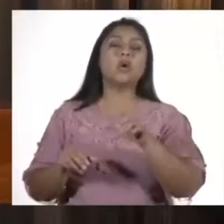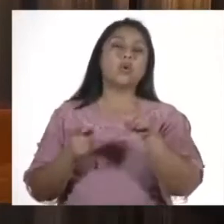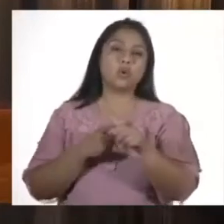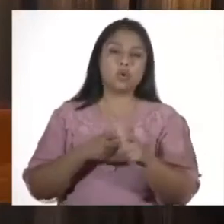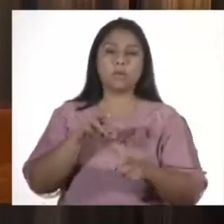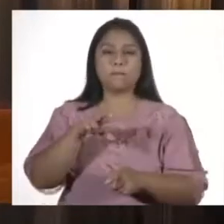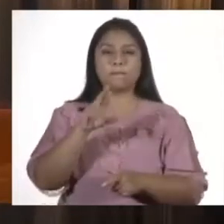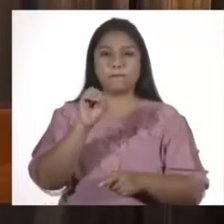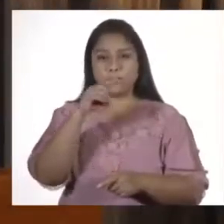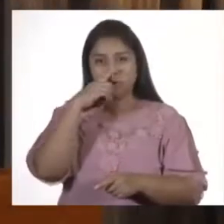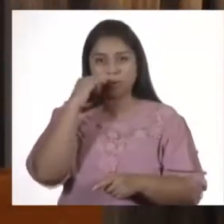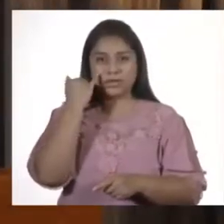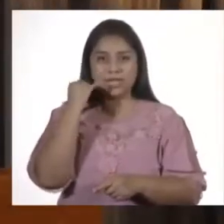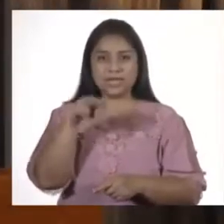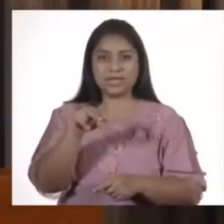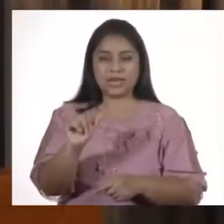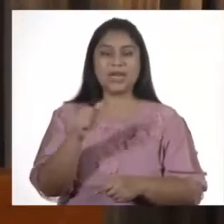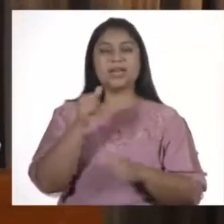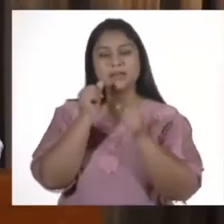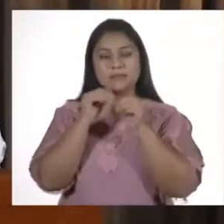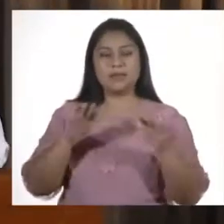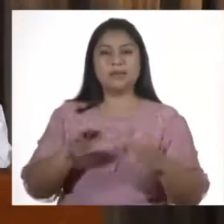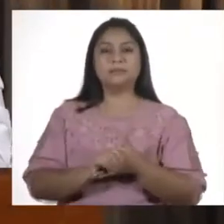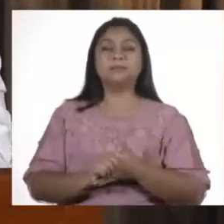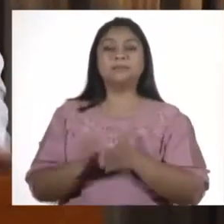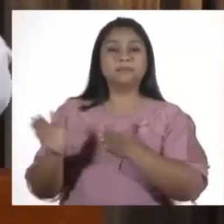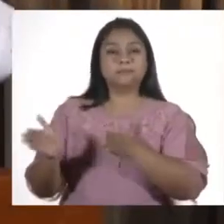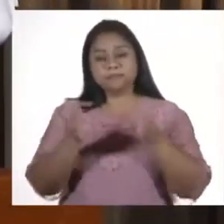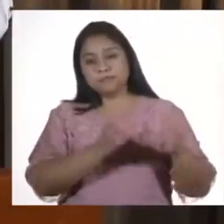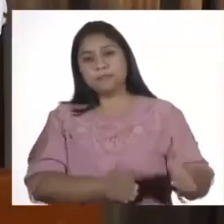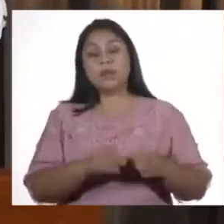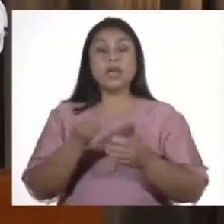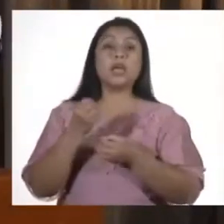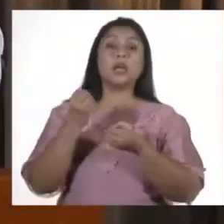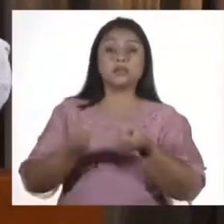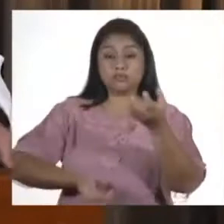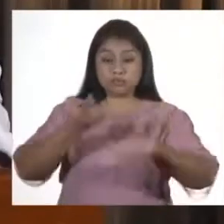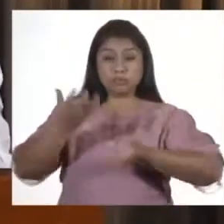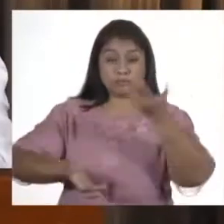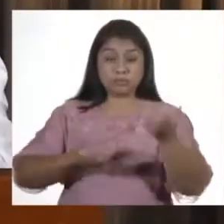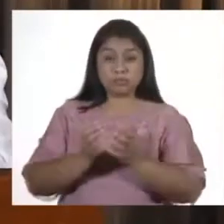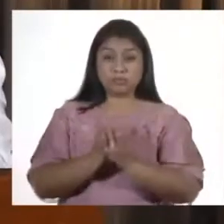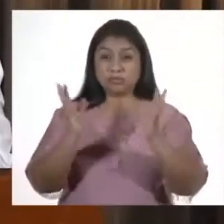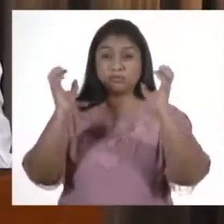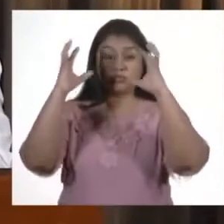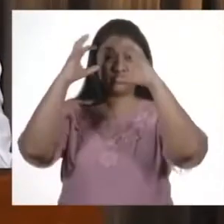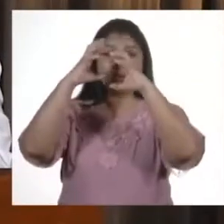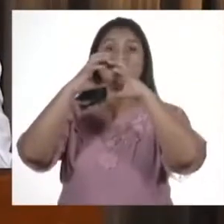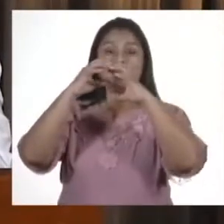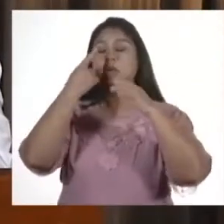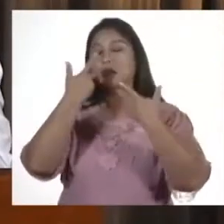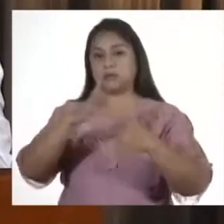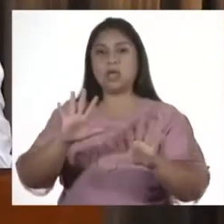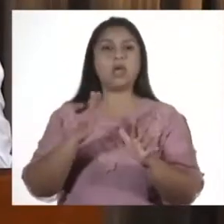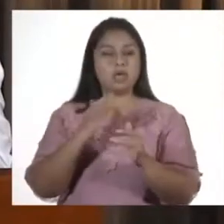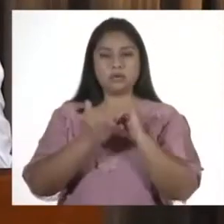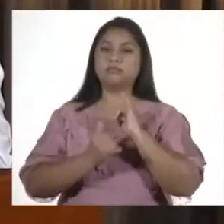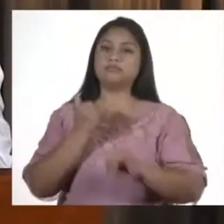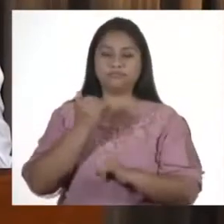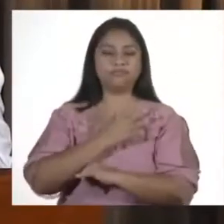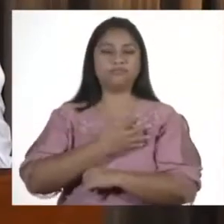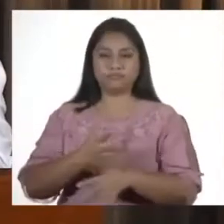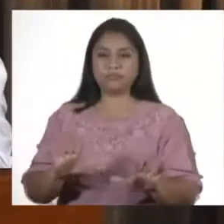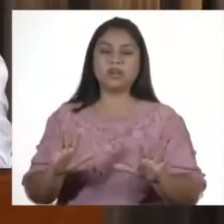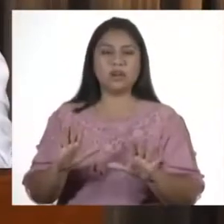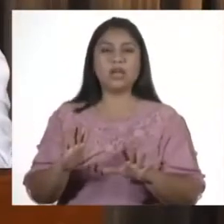animal. En lo que respecta a los incendios forestales, quiero contarles que hemos rebajado ya la